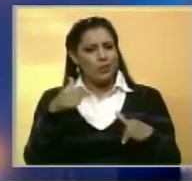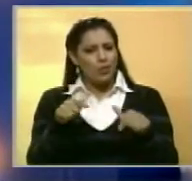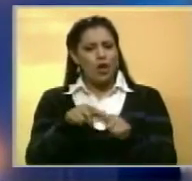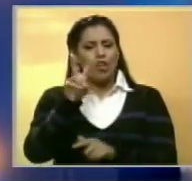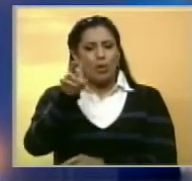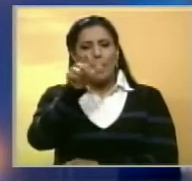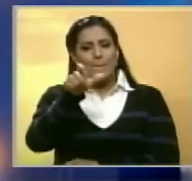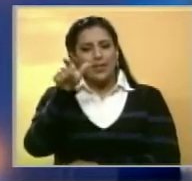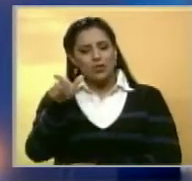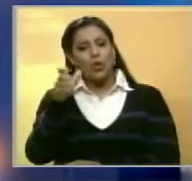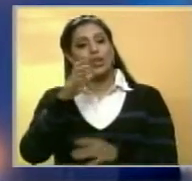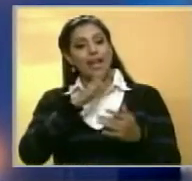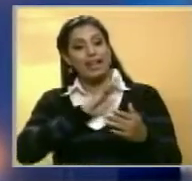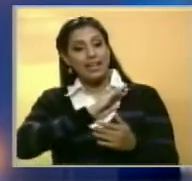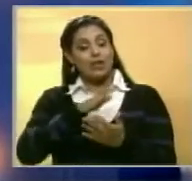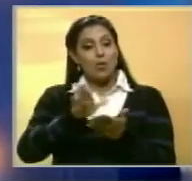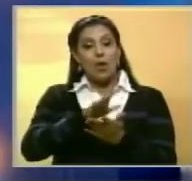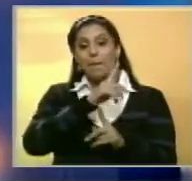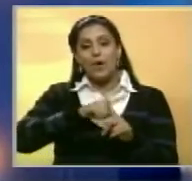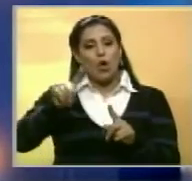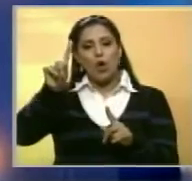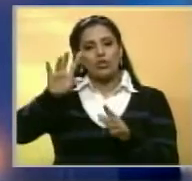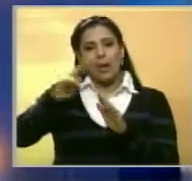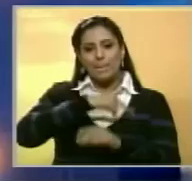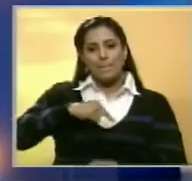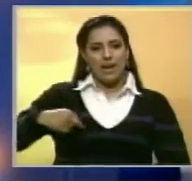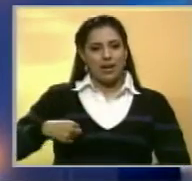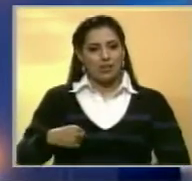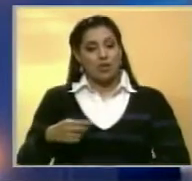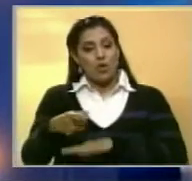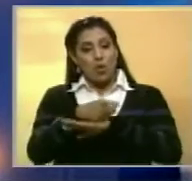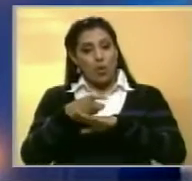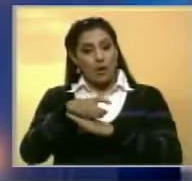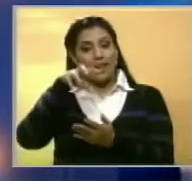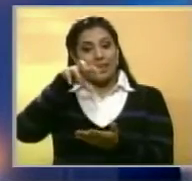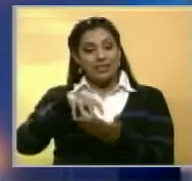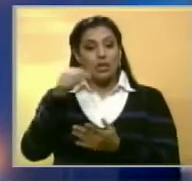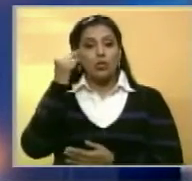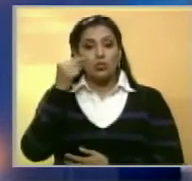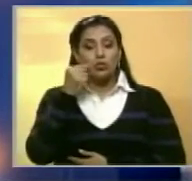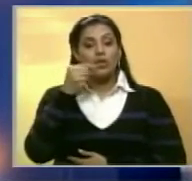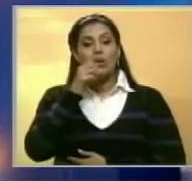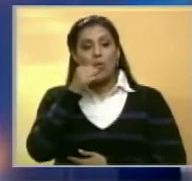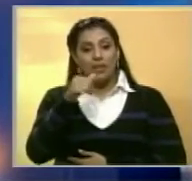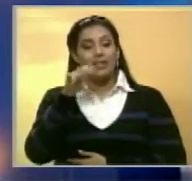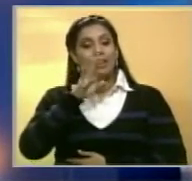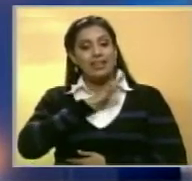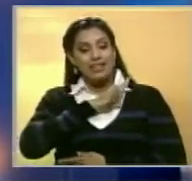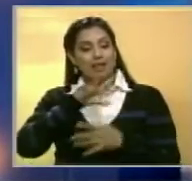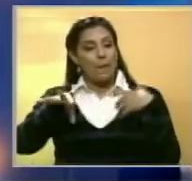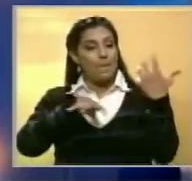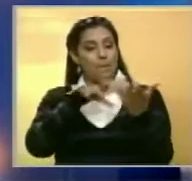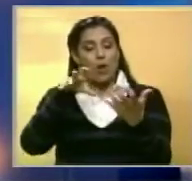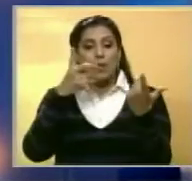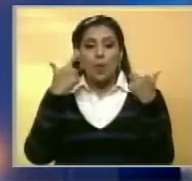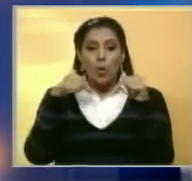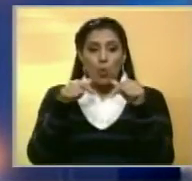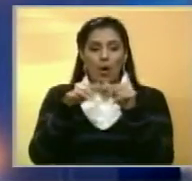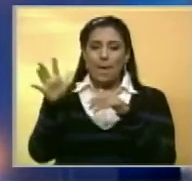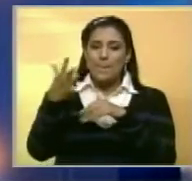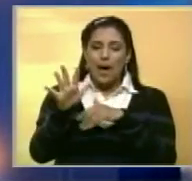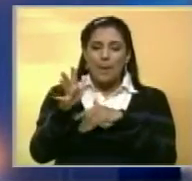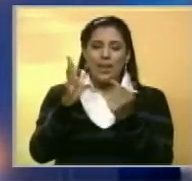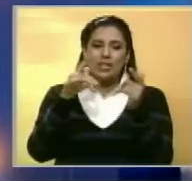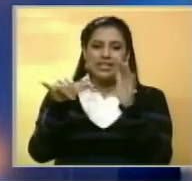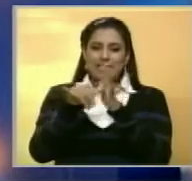que dos personas murieron en esa ciudad, pero por hechos delictivos. El gobernador de Sucre insistió en que los sucesos irregulares que se registraron alrededor